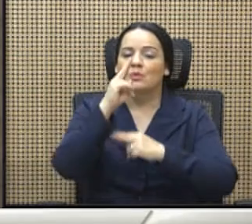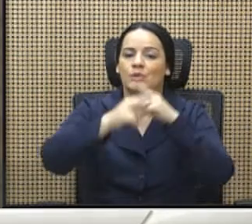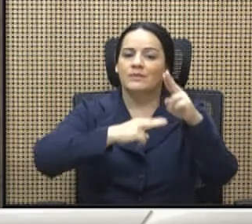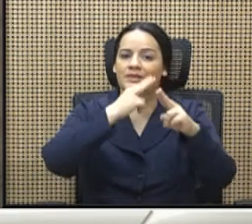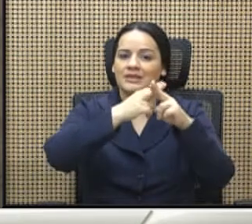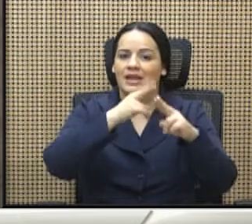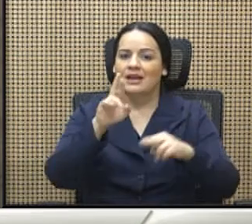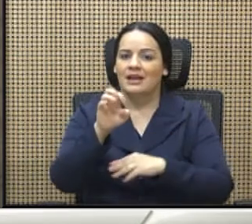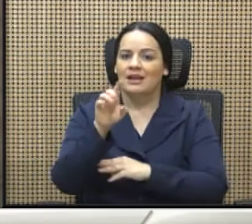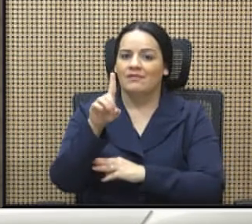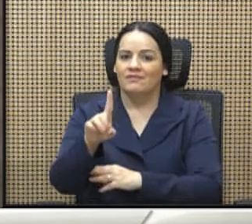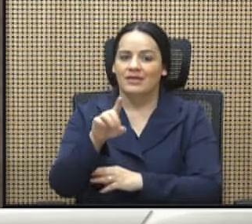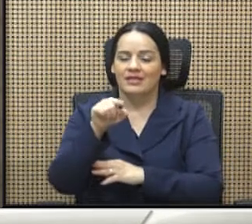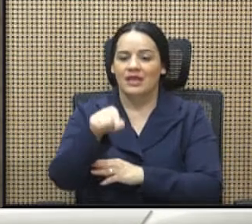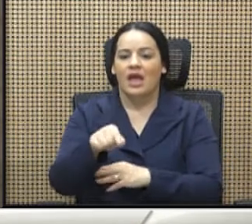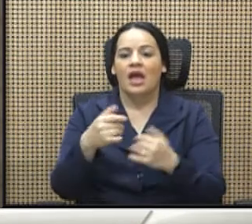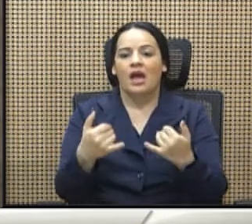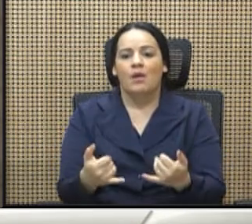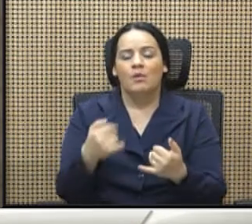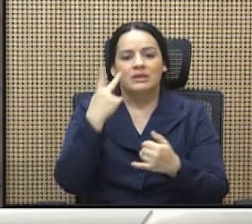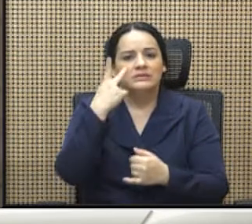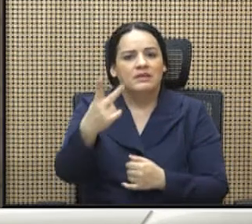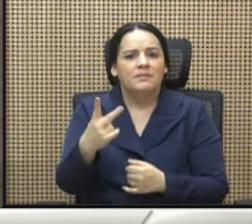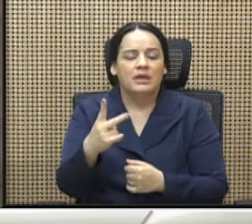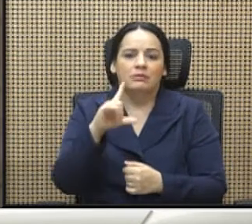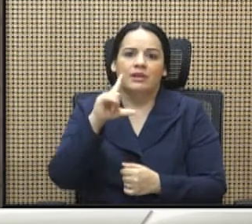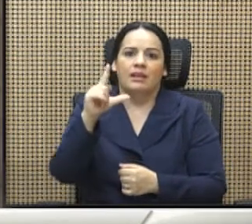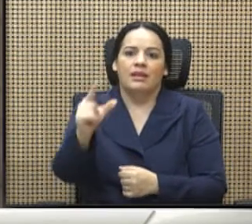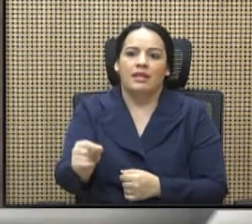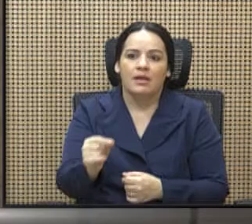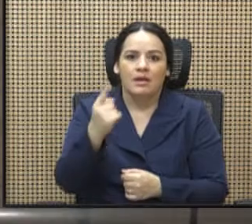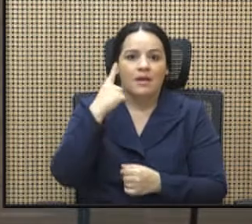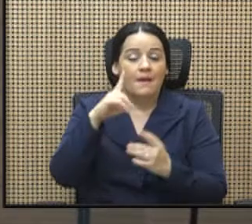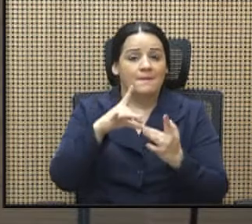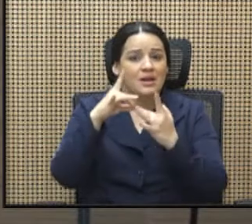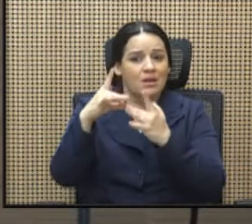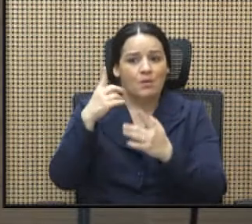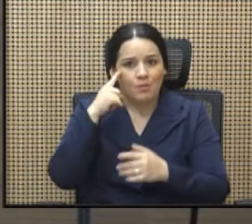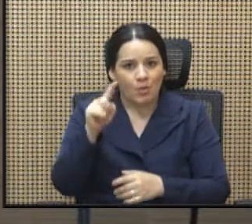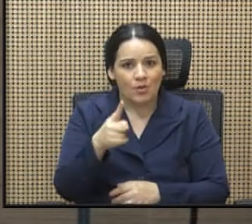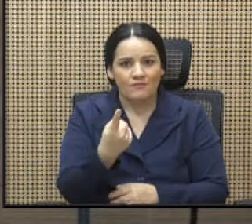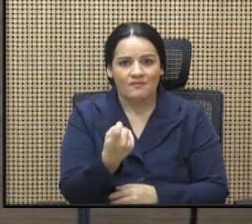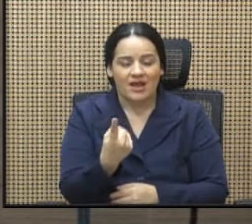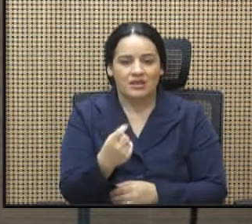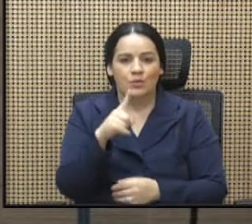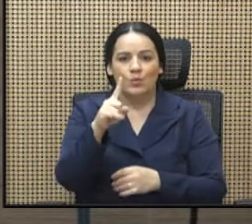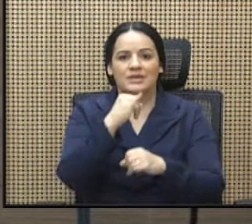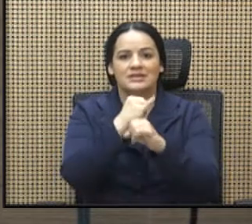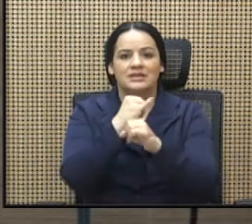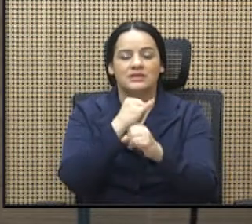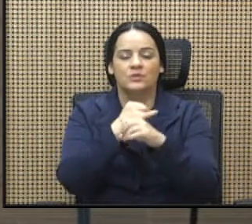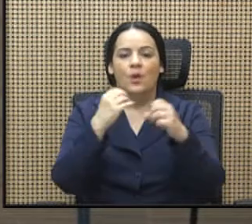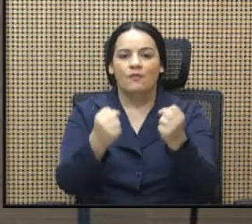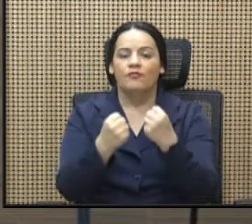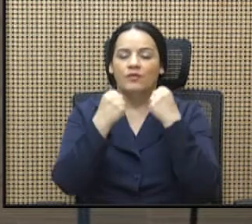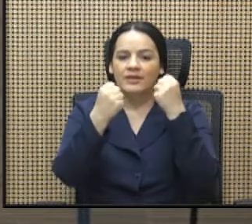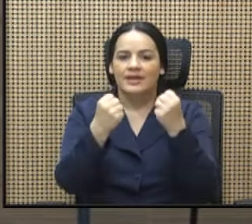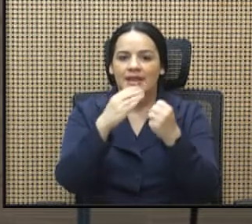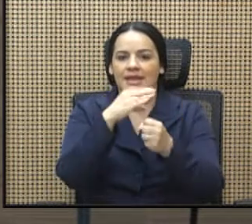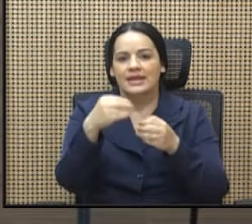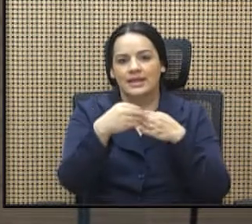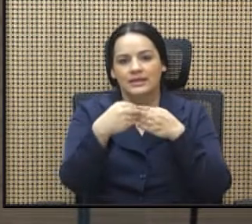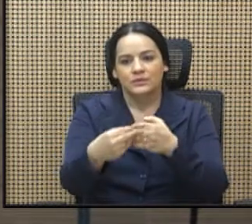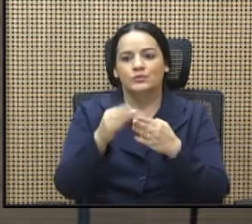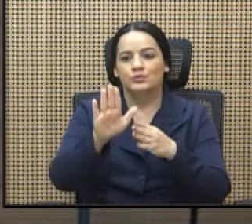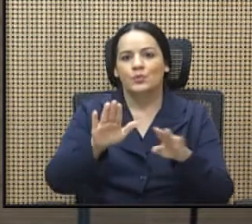de la red se vislumbra lejana, particularmente a falta de una institucionalidad fortalecida que direccione